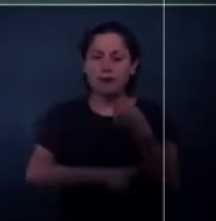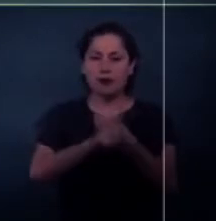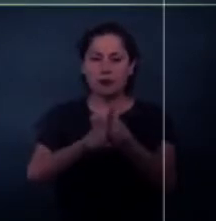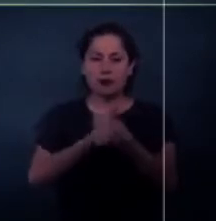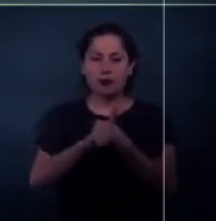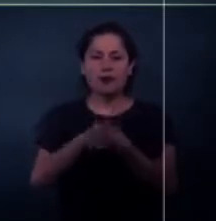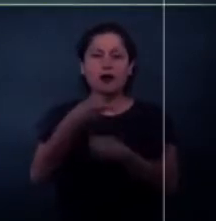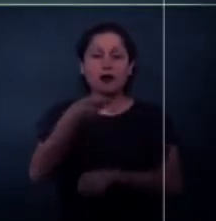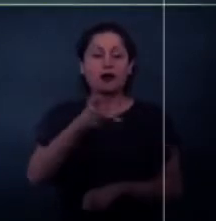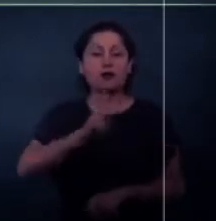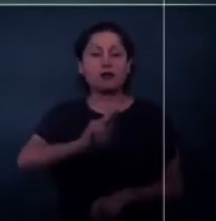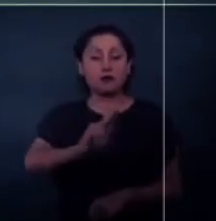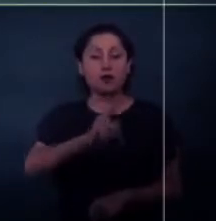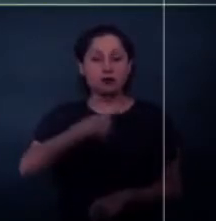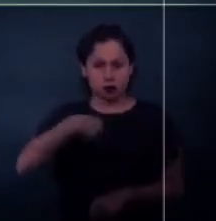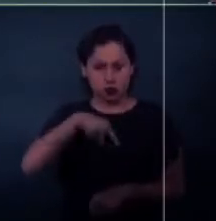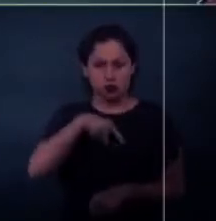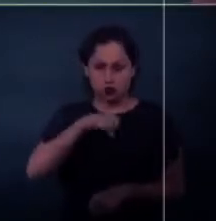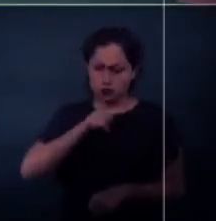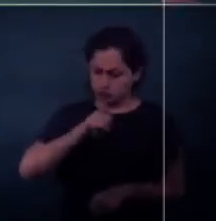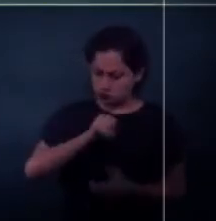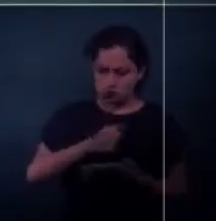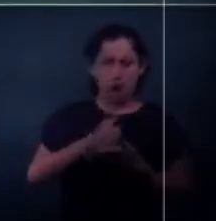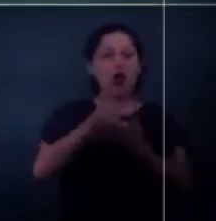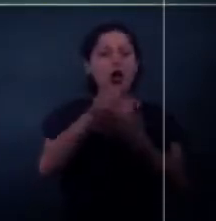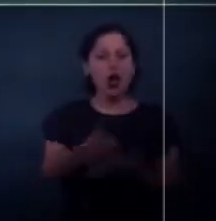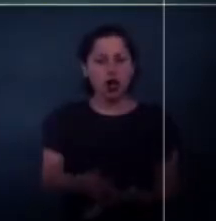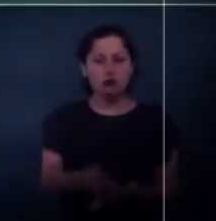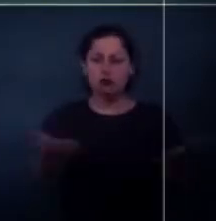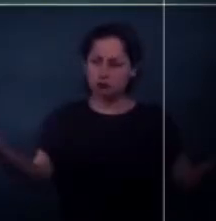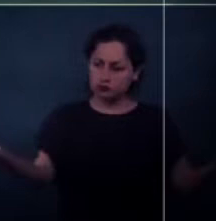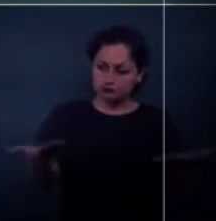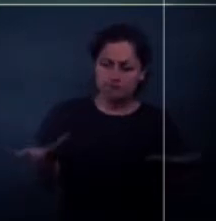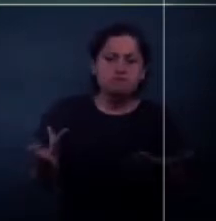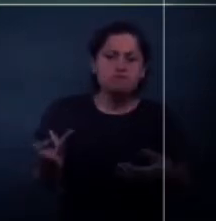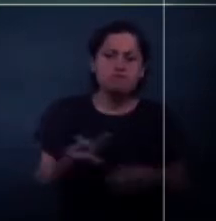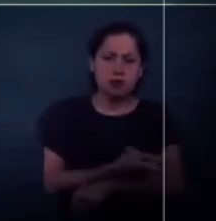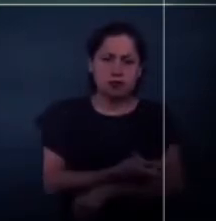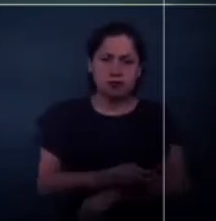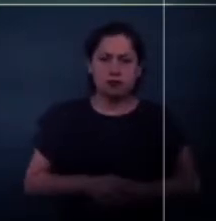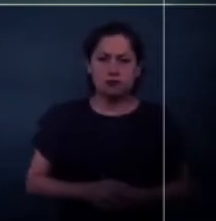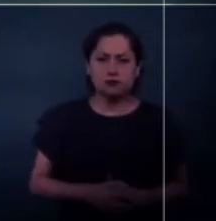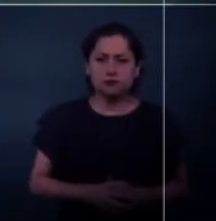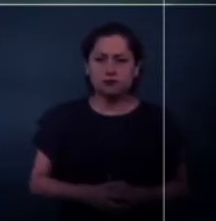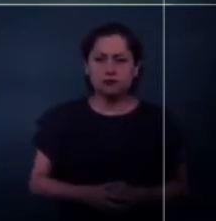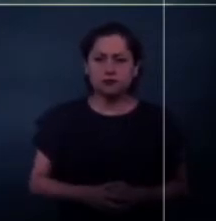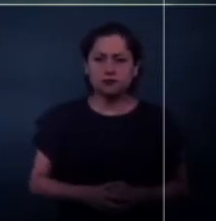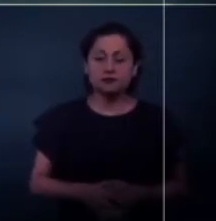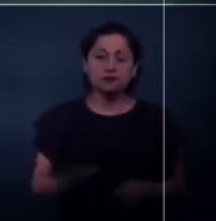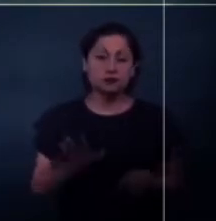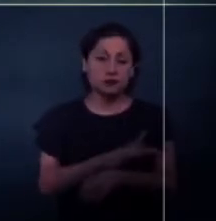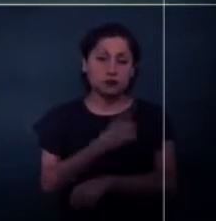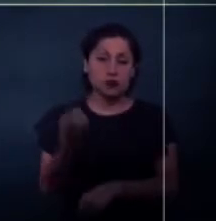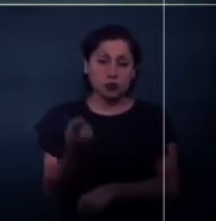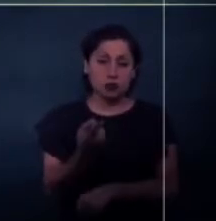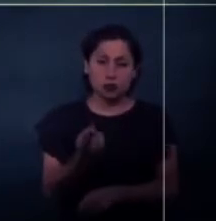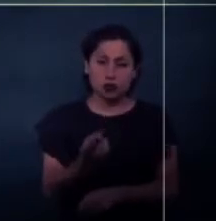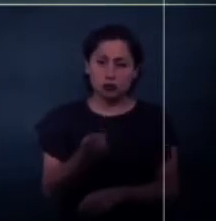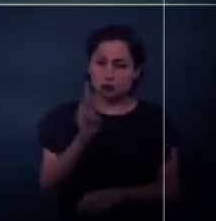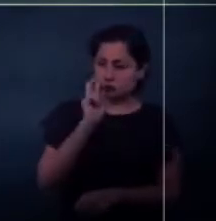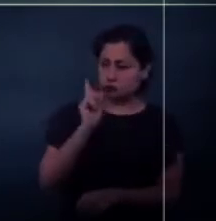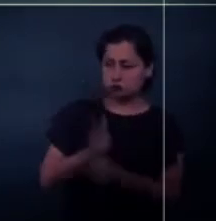afortunadamente en los dos casos hay respeto